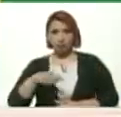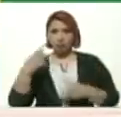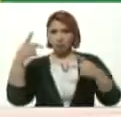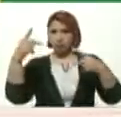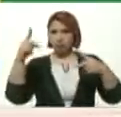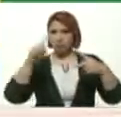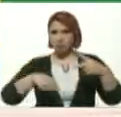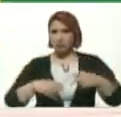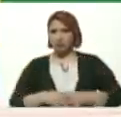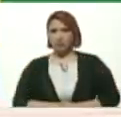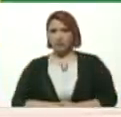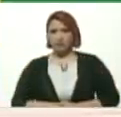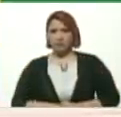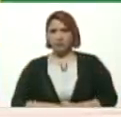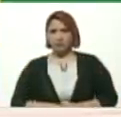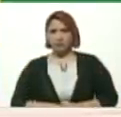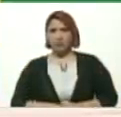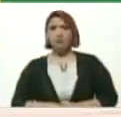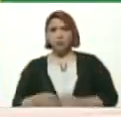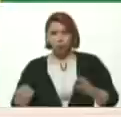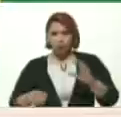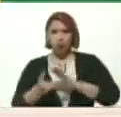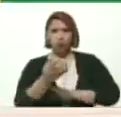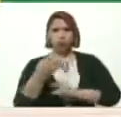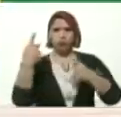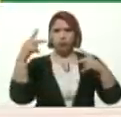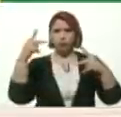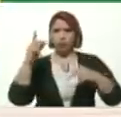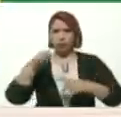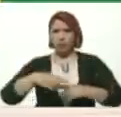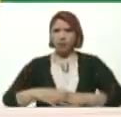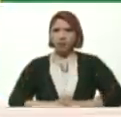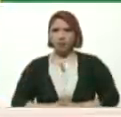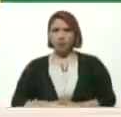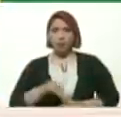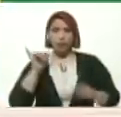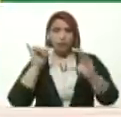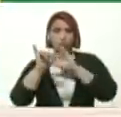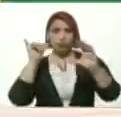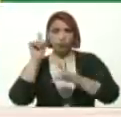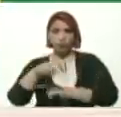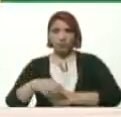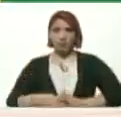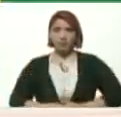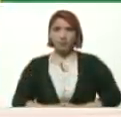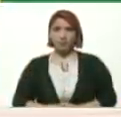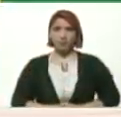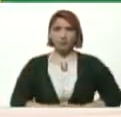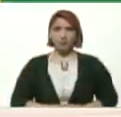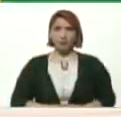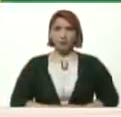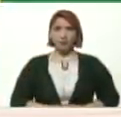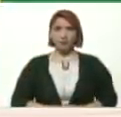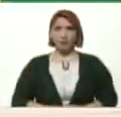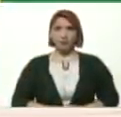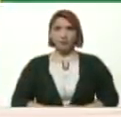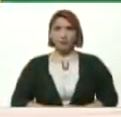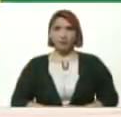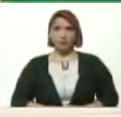El formato Vamos para TikTok Vamos Y en YouTube YouTube ¿Qué se llama? YouTuber YouTube